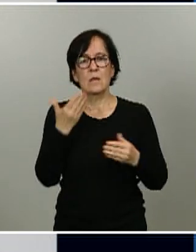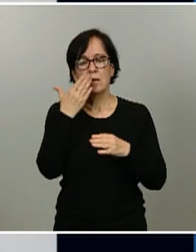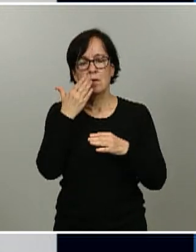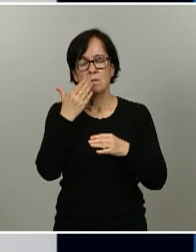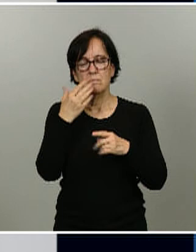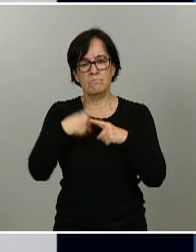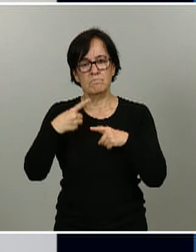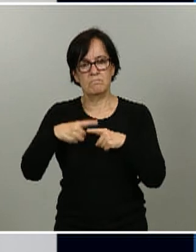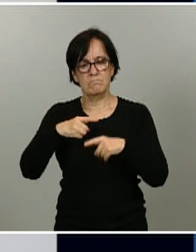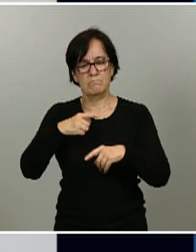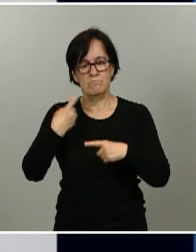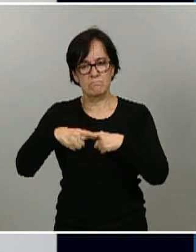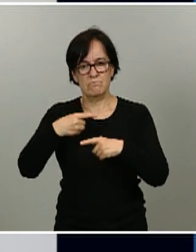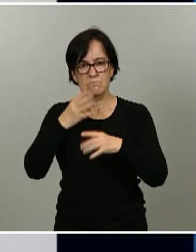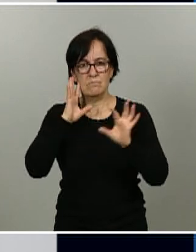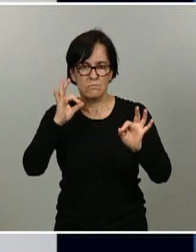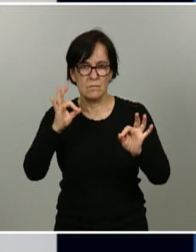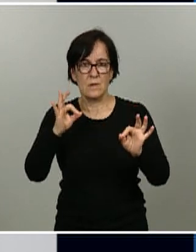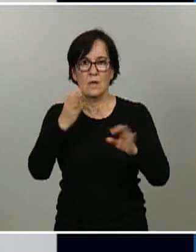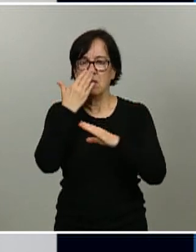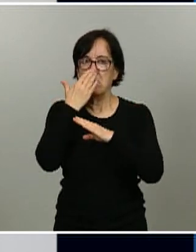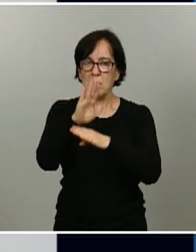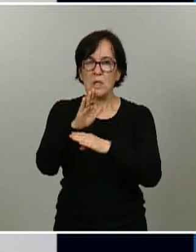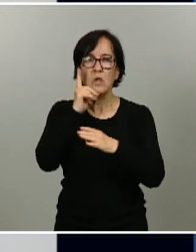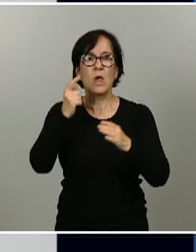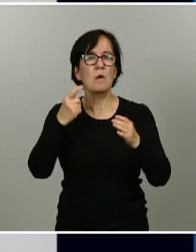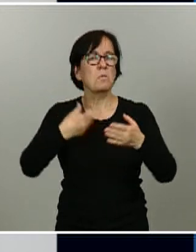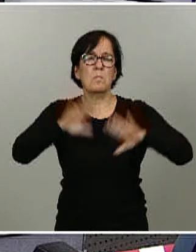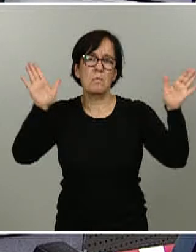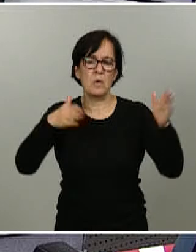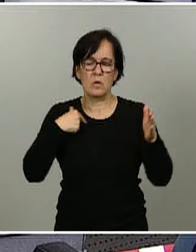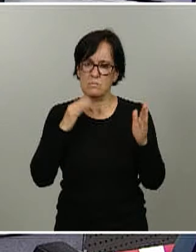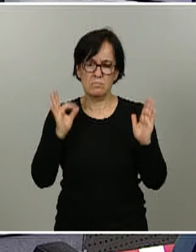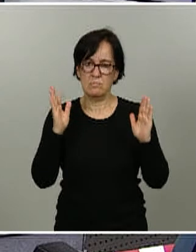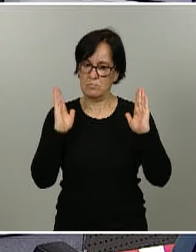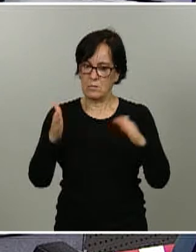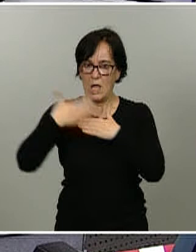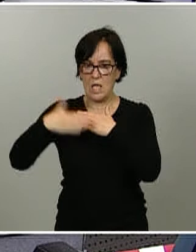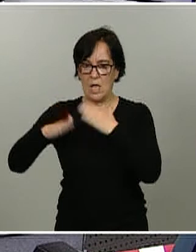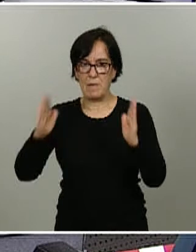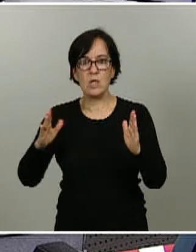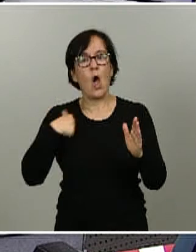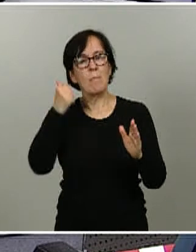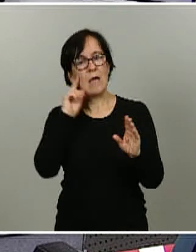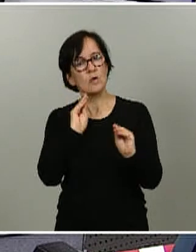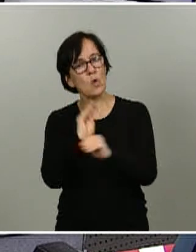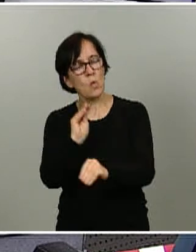razonable la de pedir salidas sin límite o ser más conservadores como ha sido la Junta de Castilla y León muchas gracias